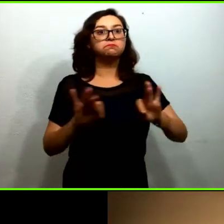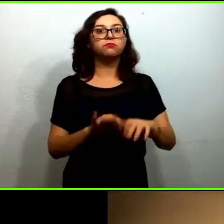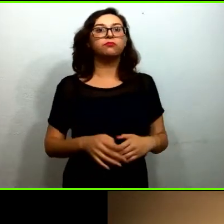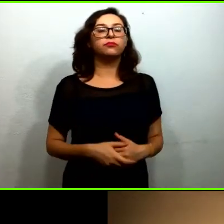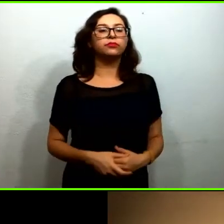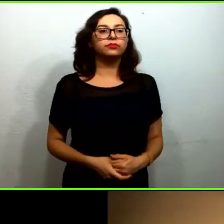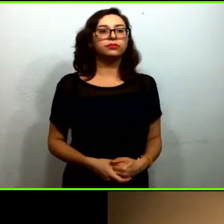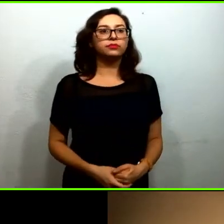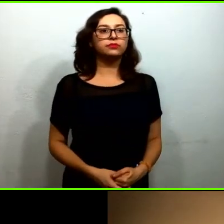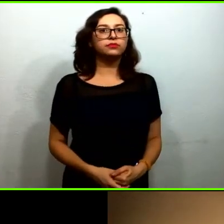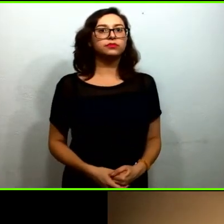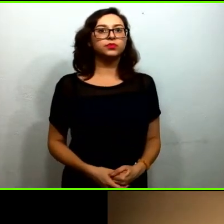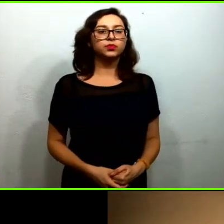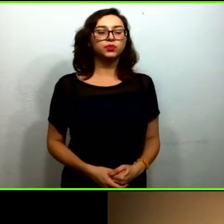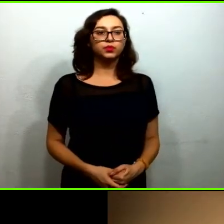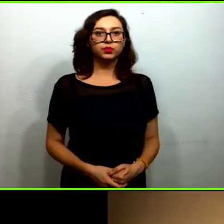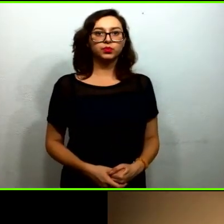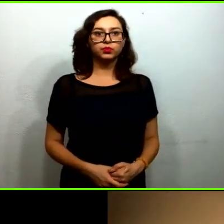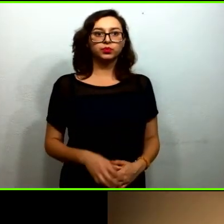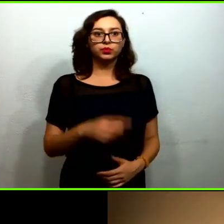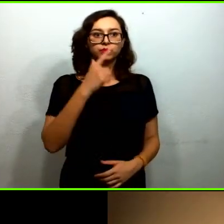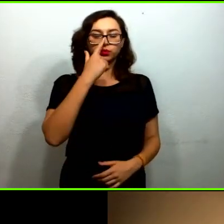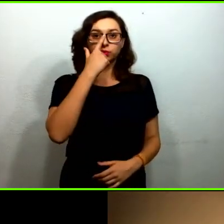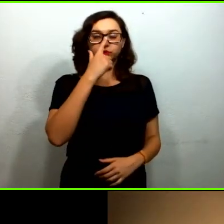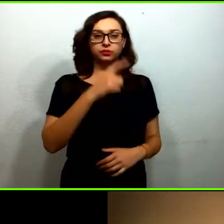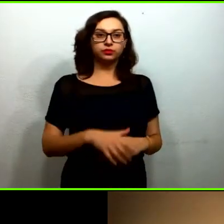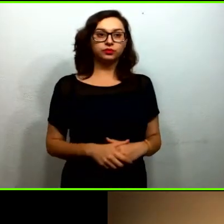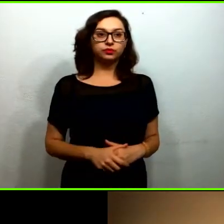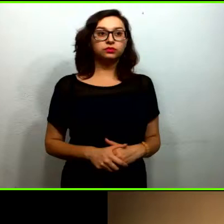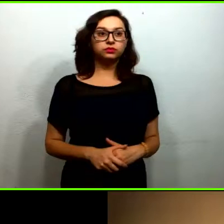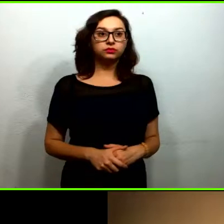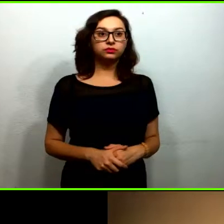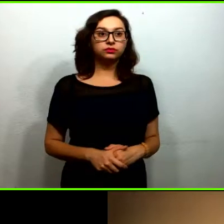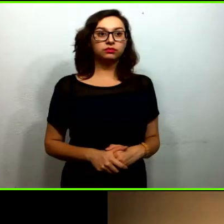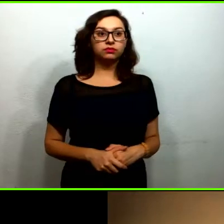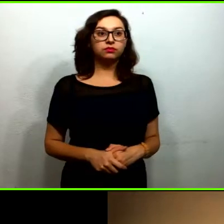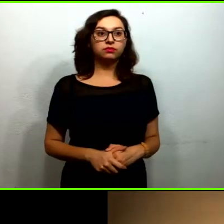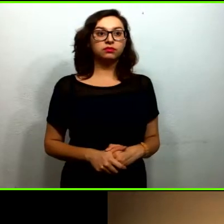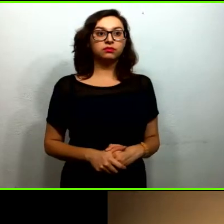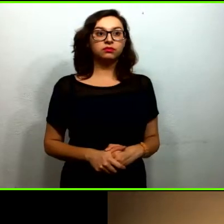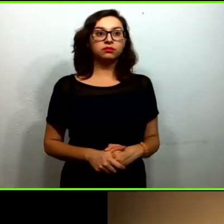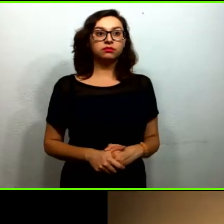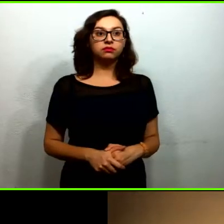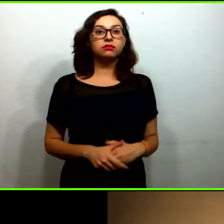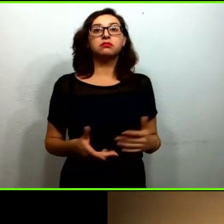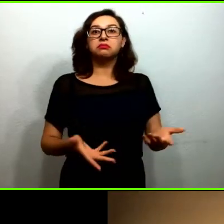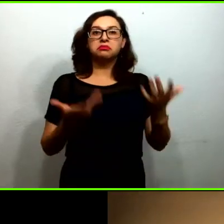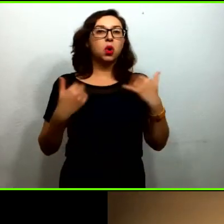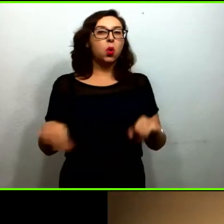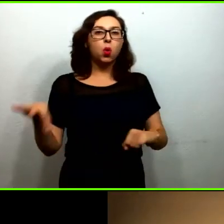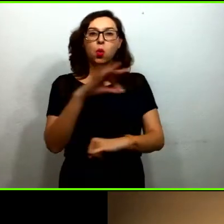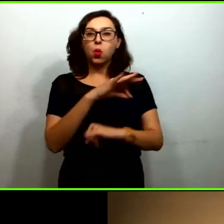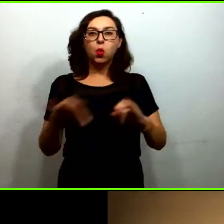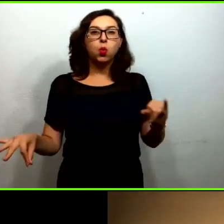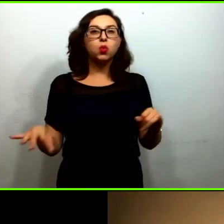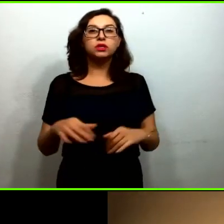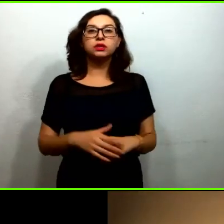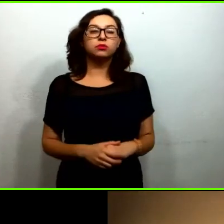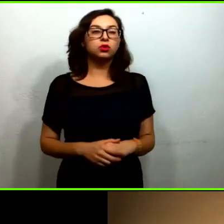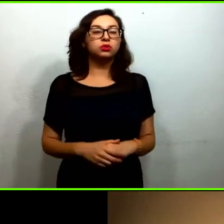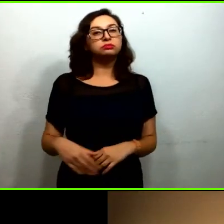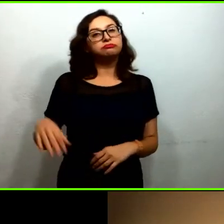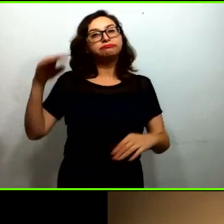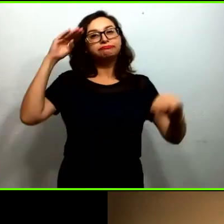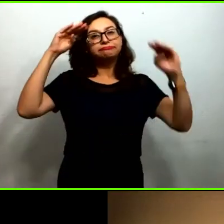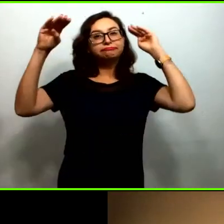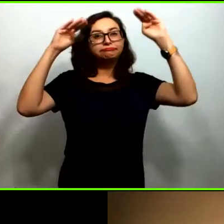si les parece ahora invito a modo de una reflexión final a las panelistas a que